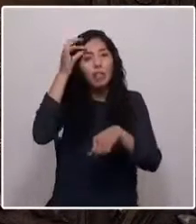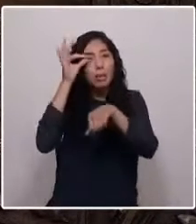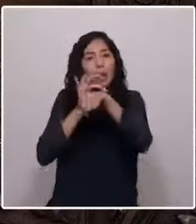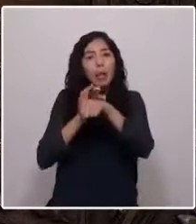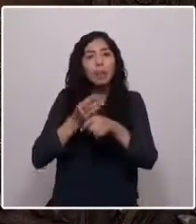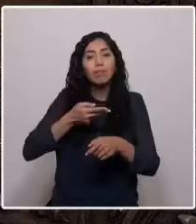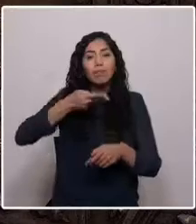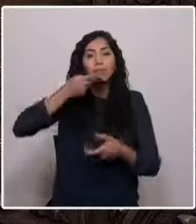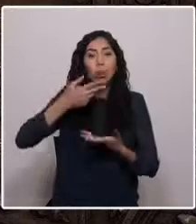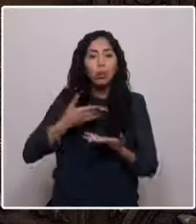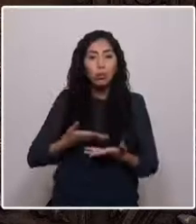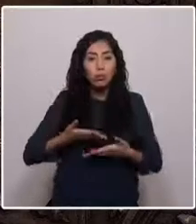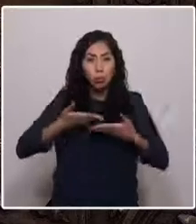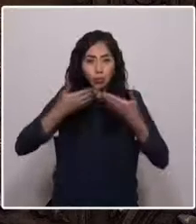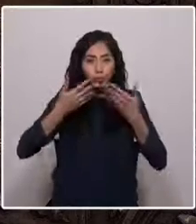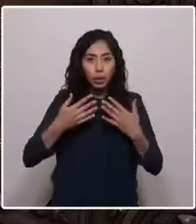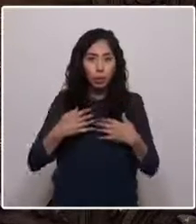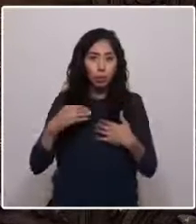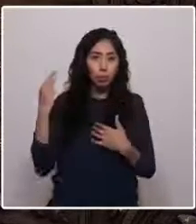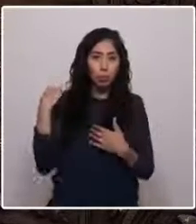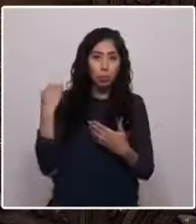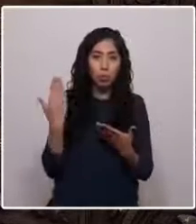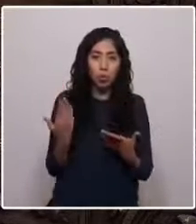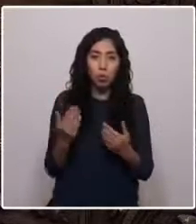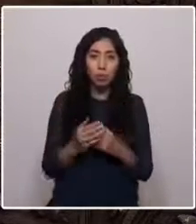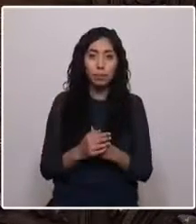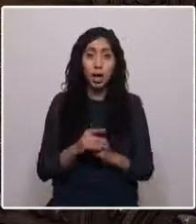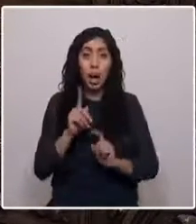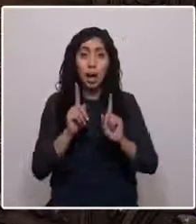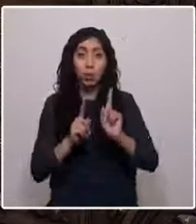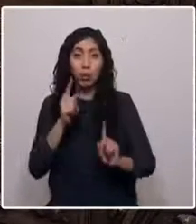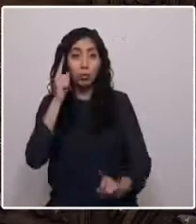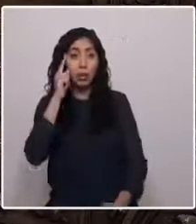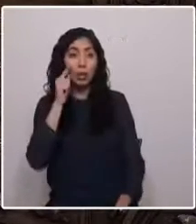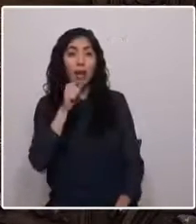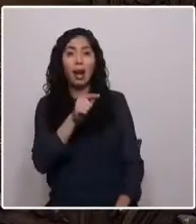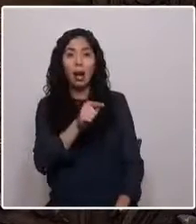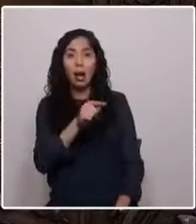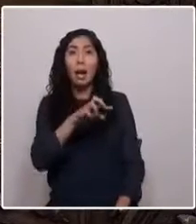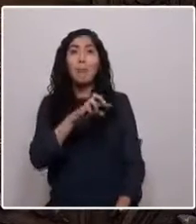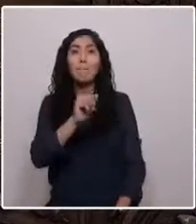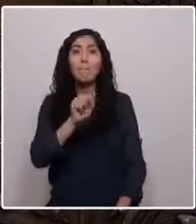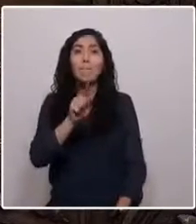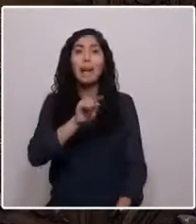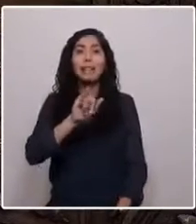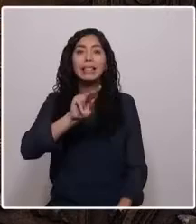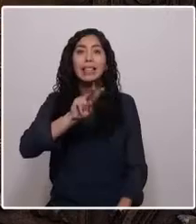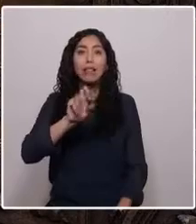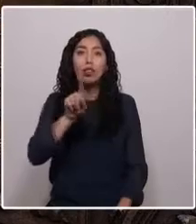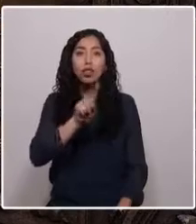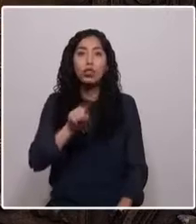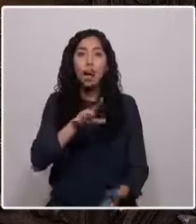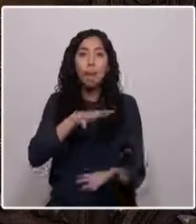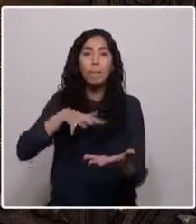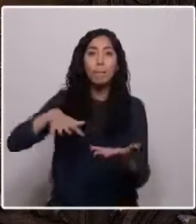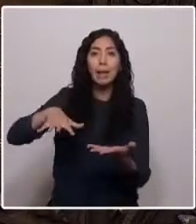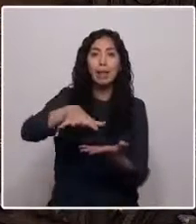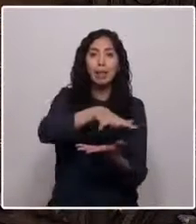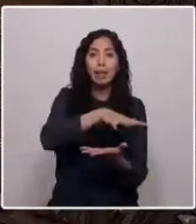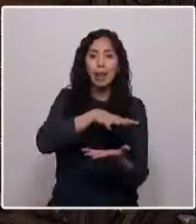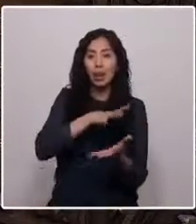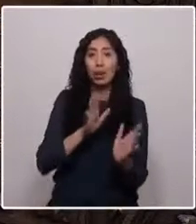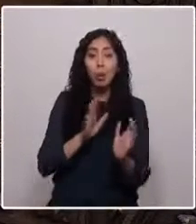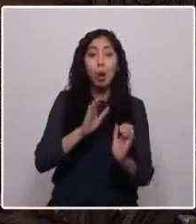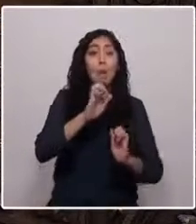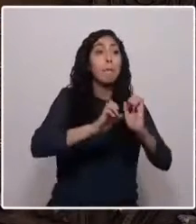Algunos ciudadanos utilizan el término pasivos ambientales. O bien, externalidades negativas.